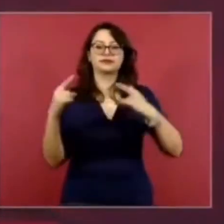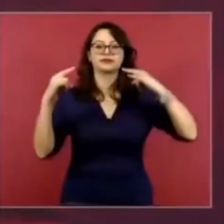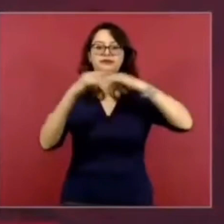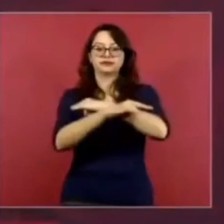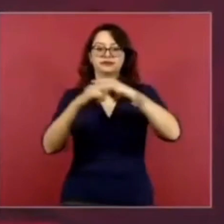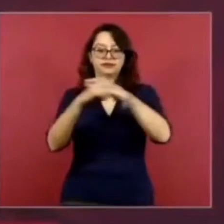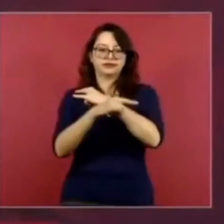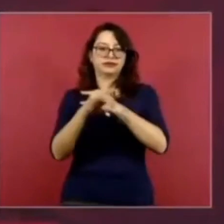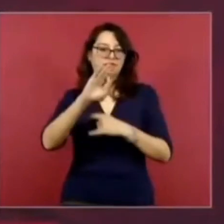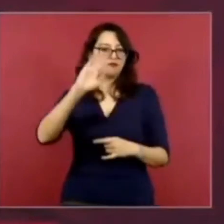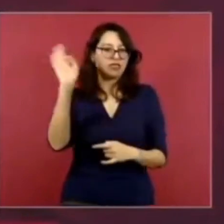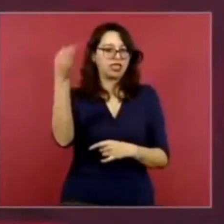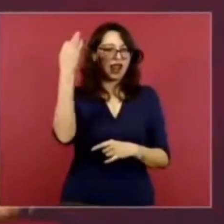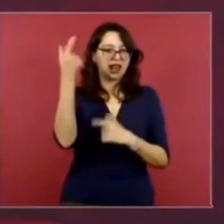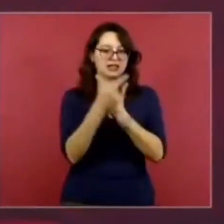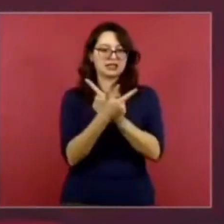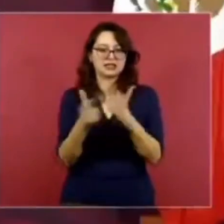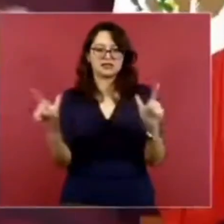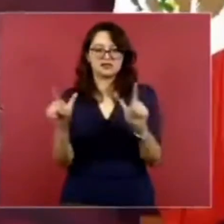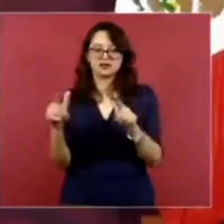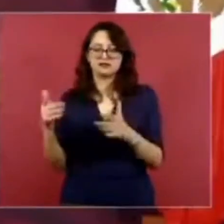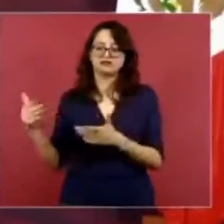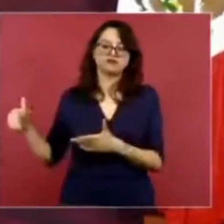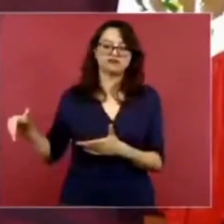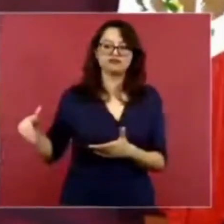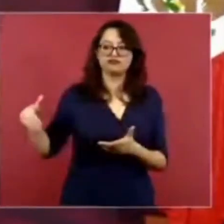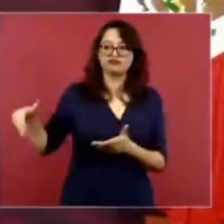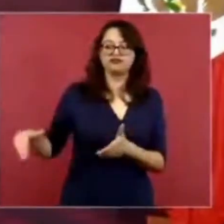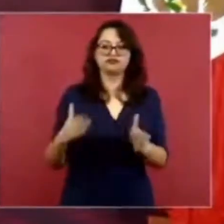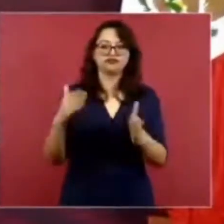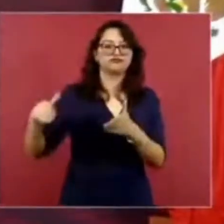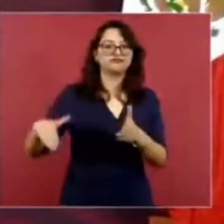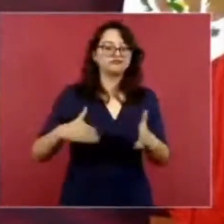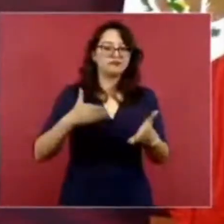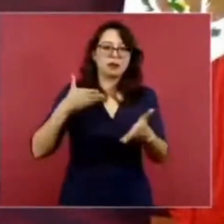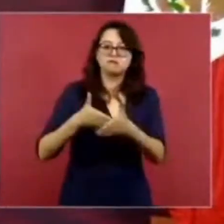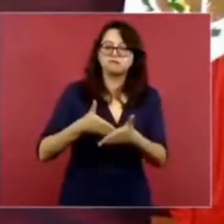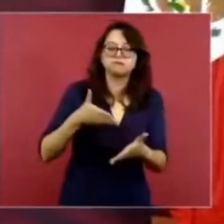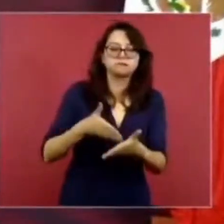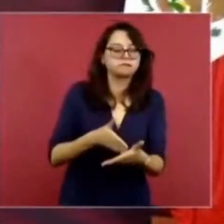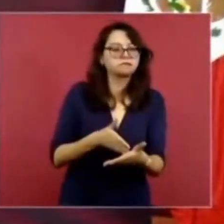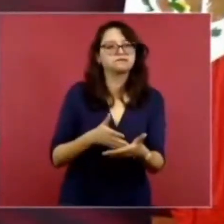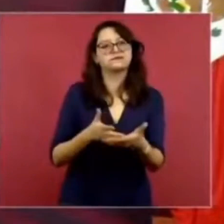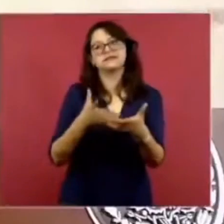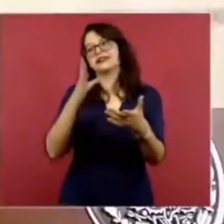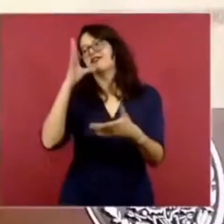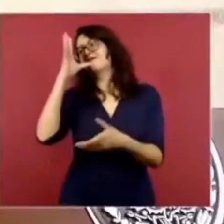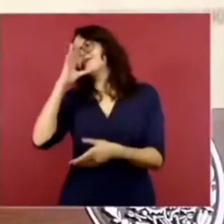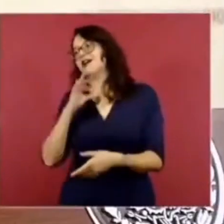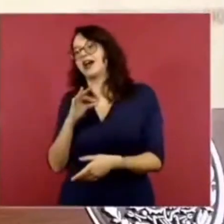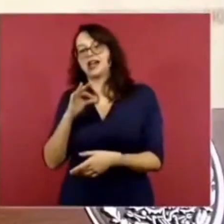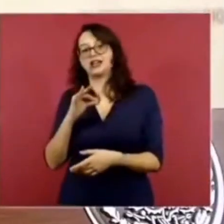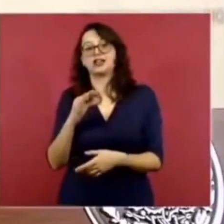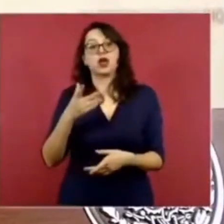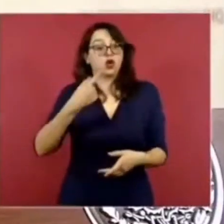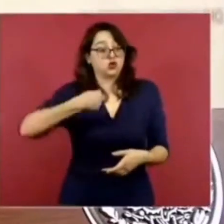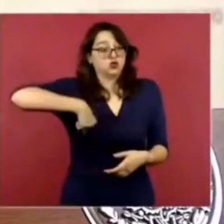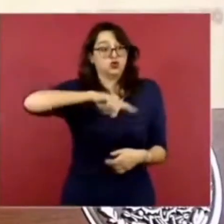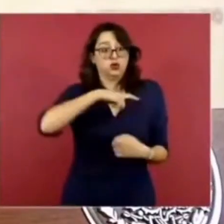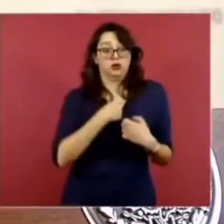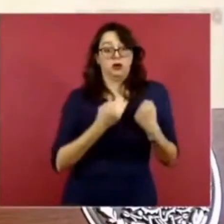y pues ya no pudieron pasar. Estaba muy difícil. Nosotros nos atascamos.